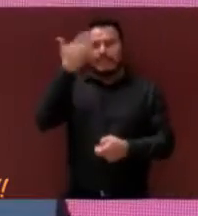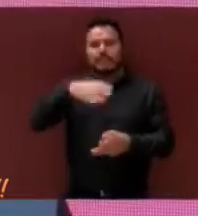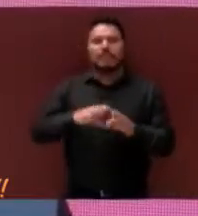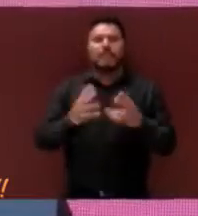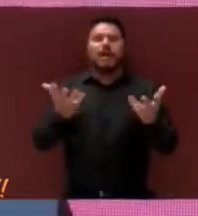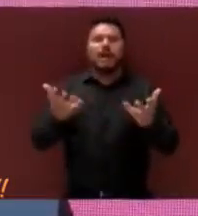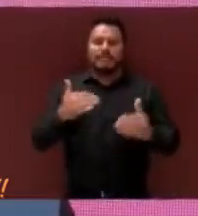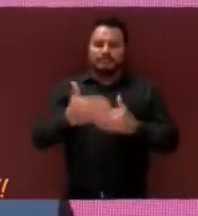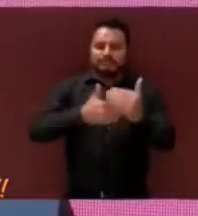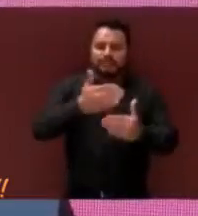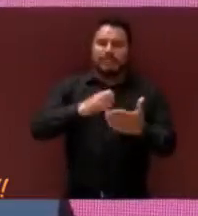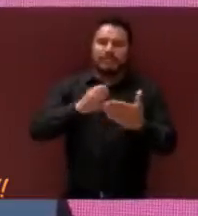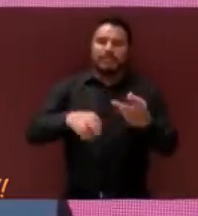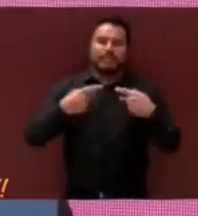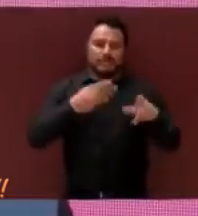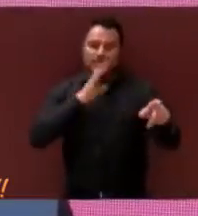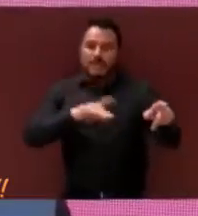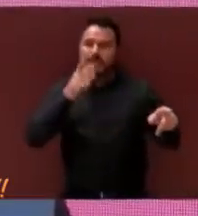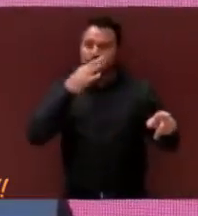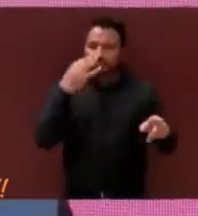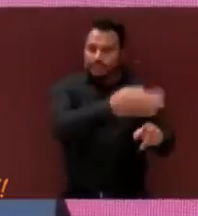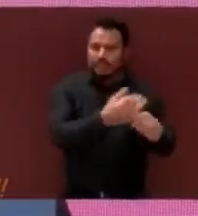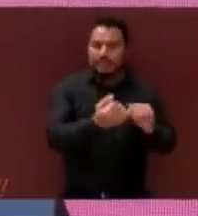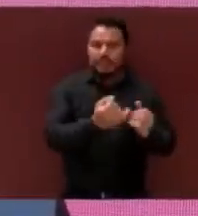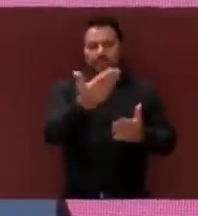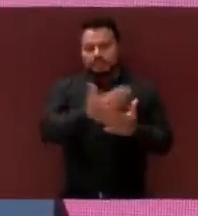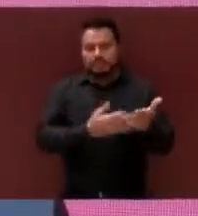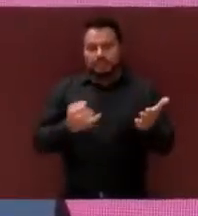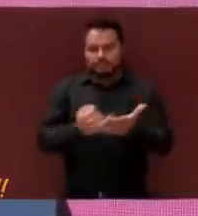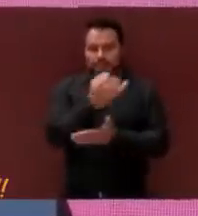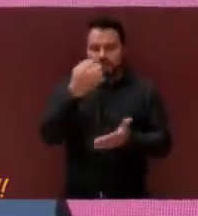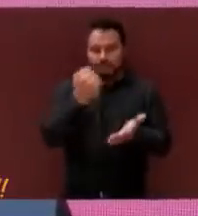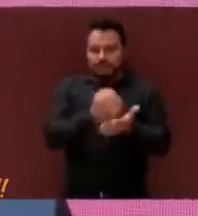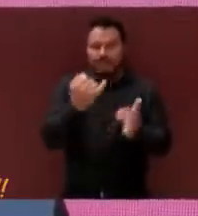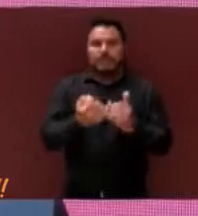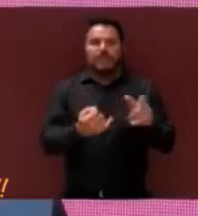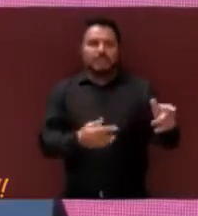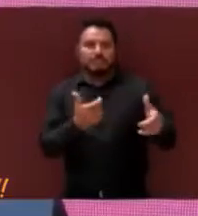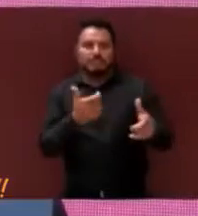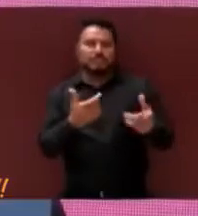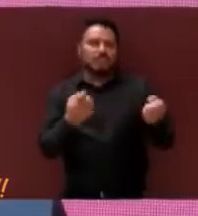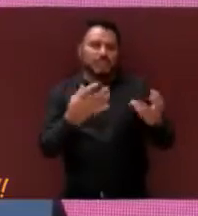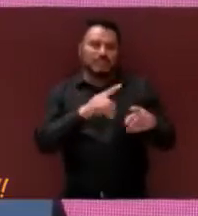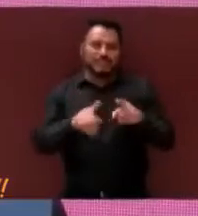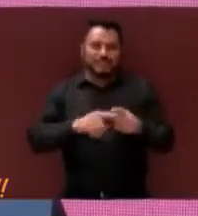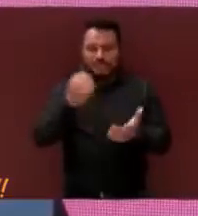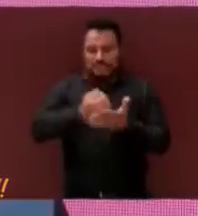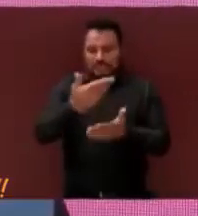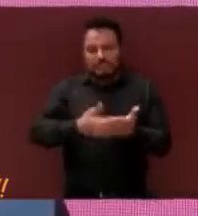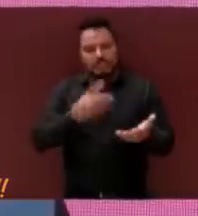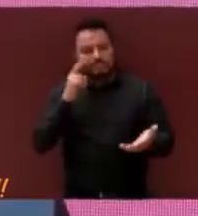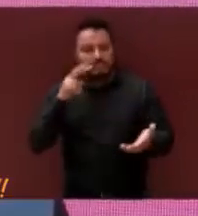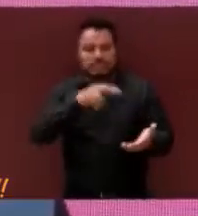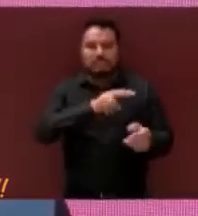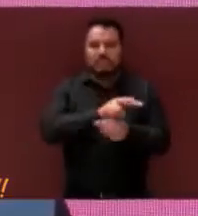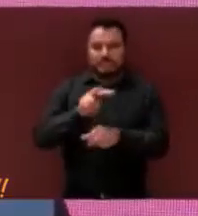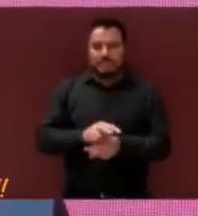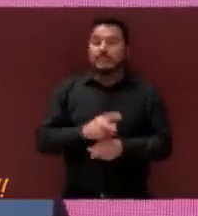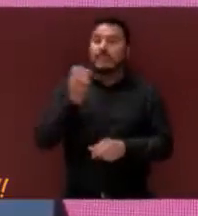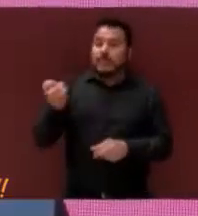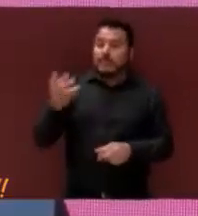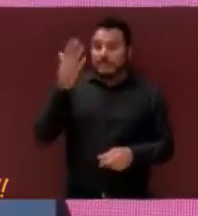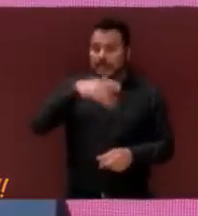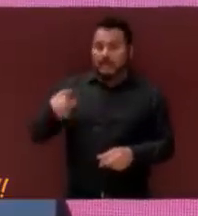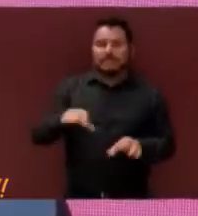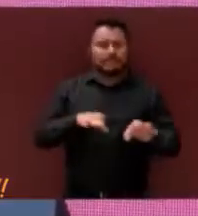notificaciones, resoluciones y situación patrimonial. Como órgano de control interno, responsable y comprometidos con ser